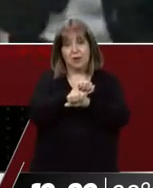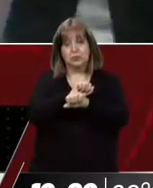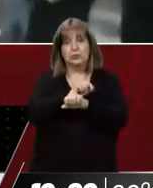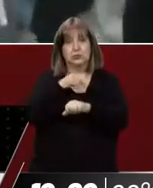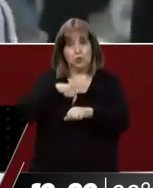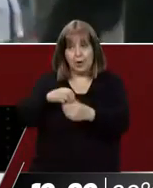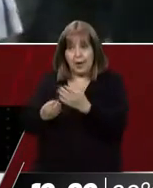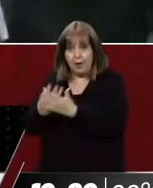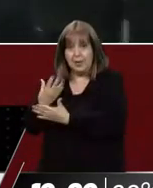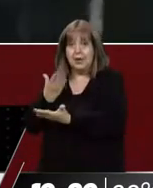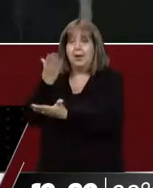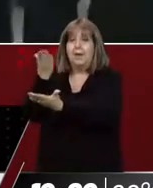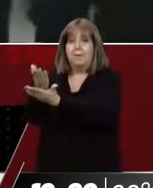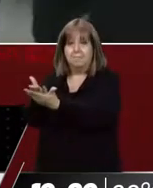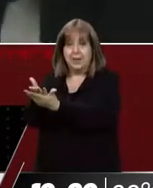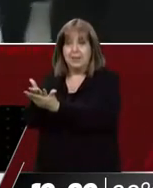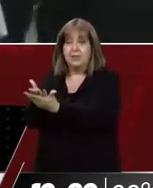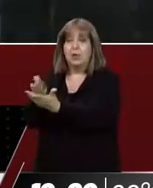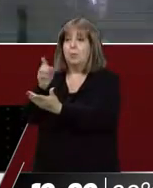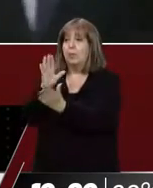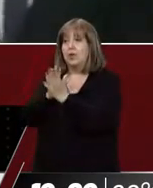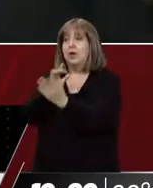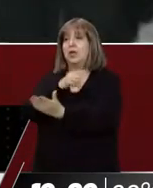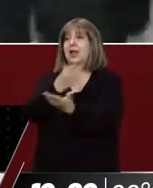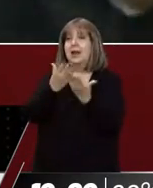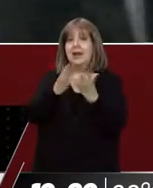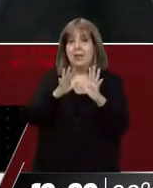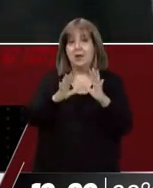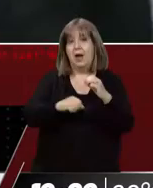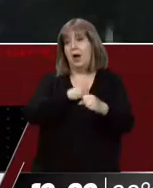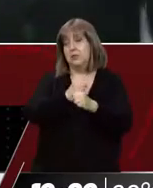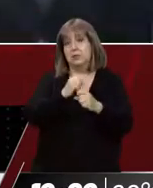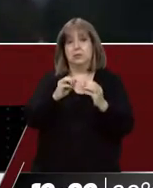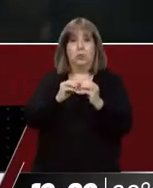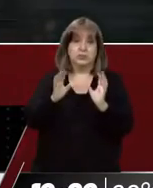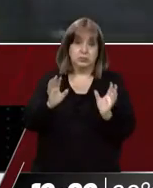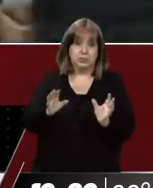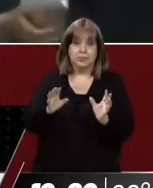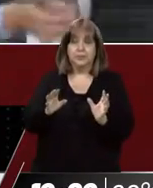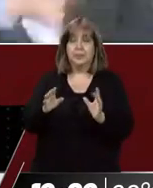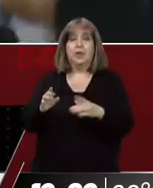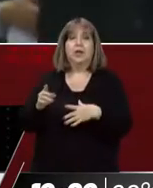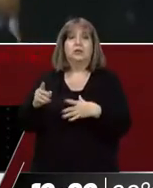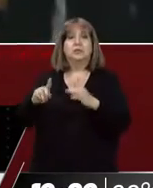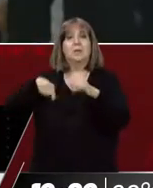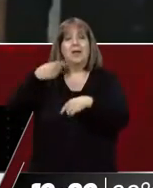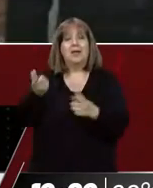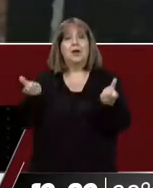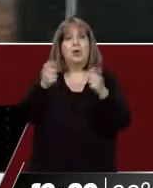que se hizo hoy al mediodía, se va a hacer una audiencia mañana a las 4 con la defensa, los imputados,